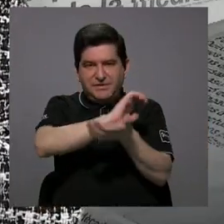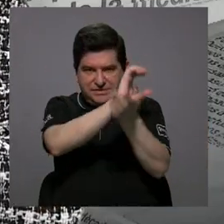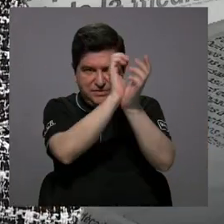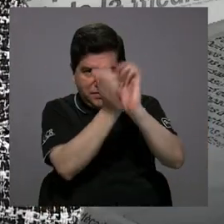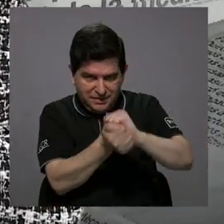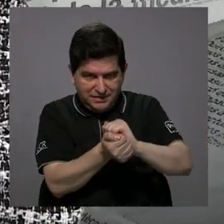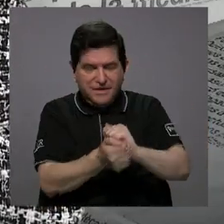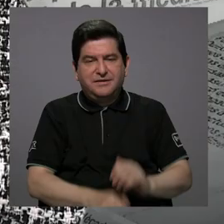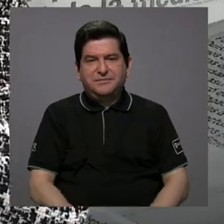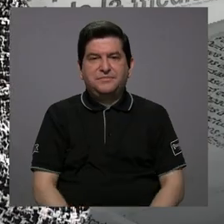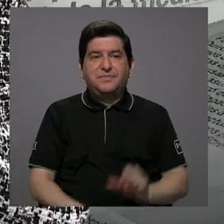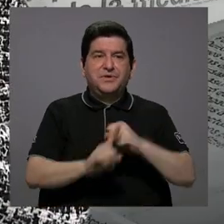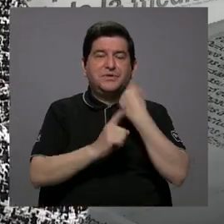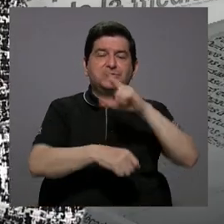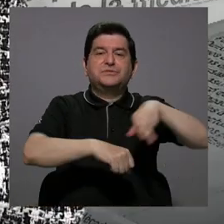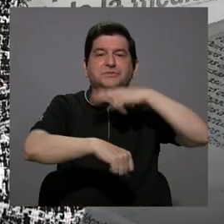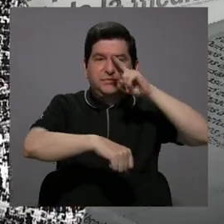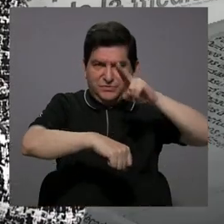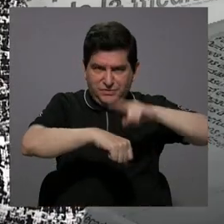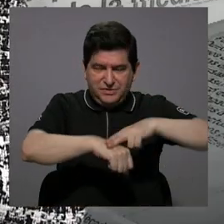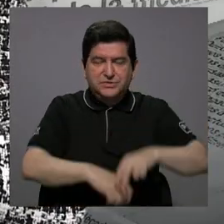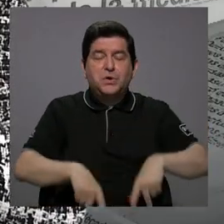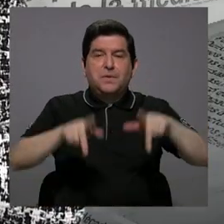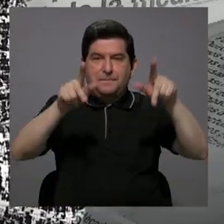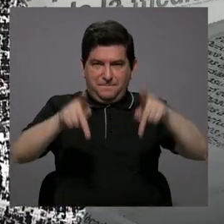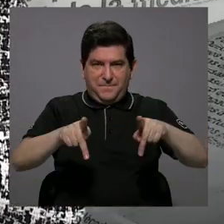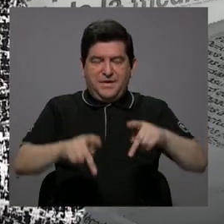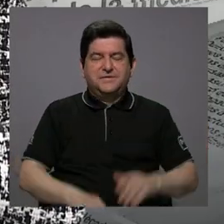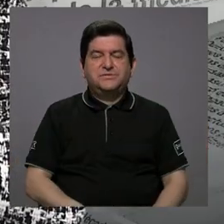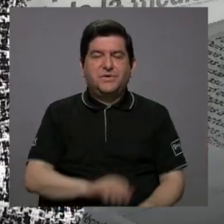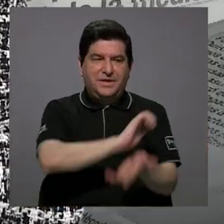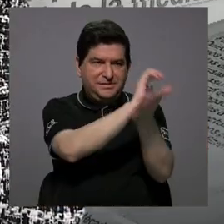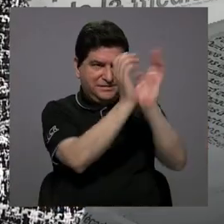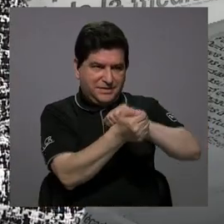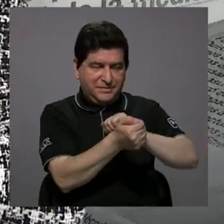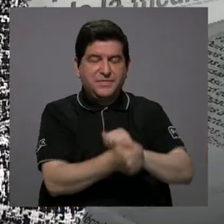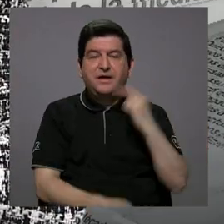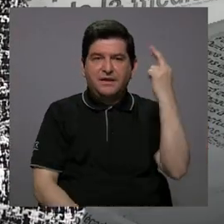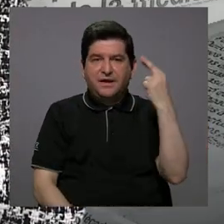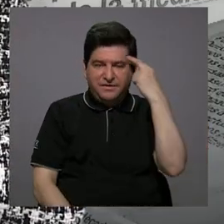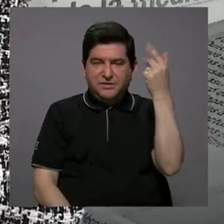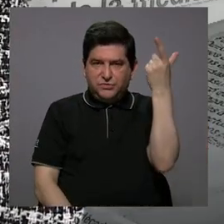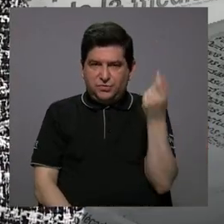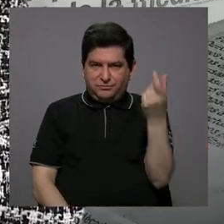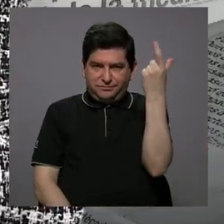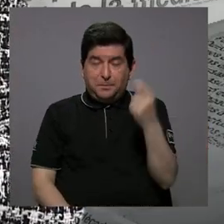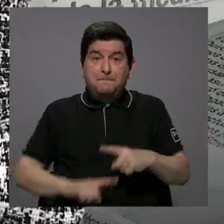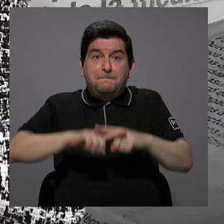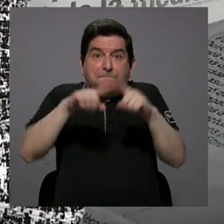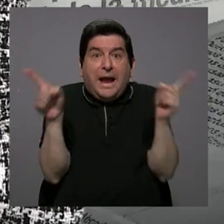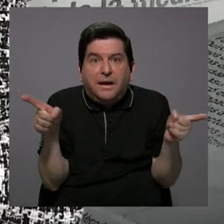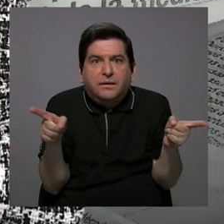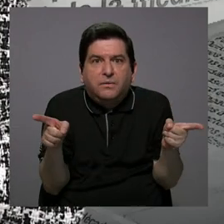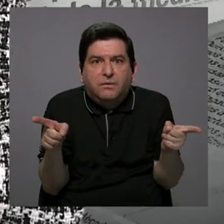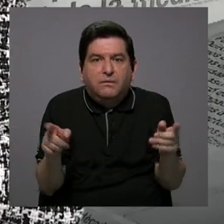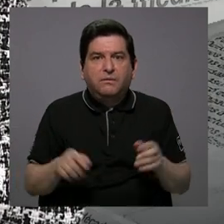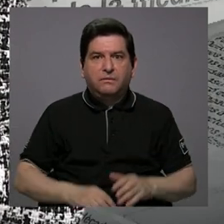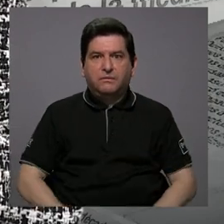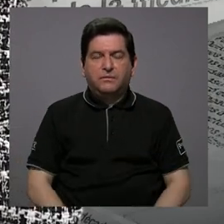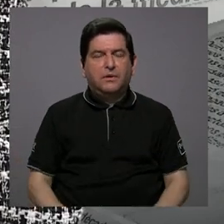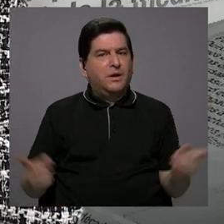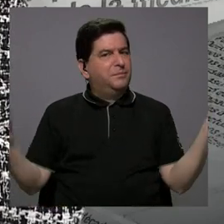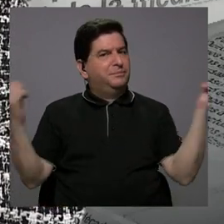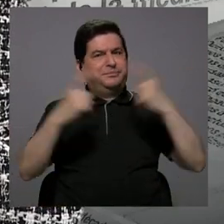natural de personal producto de jubilaciones. Sin embargo, es